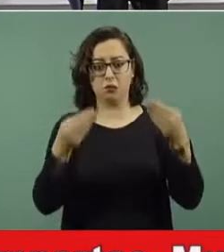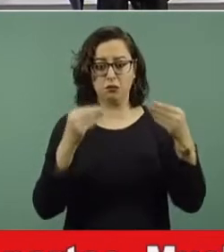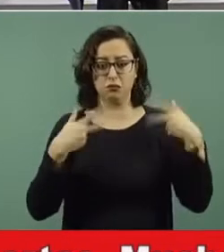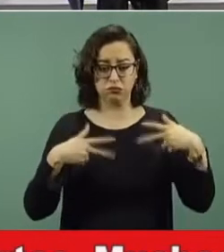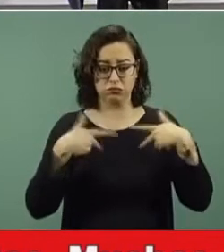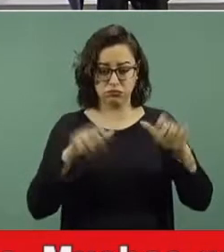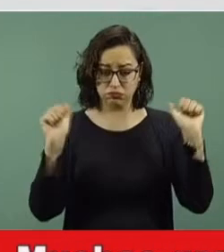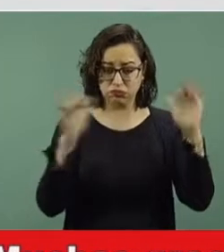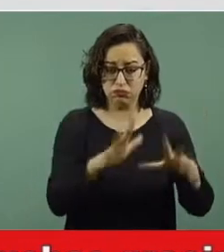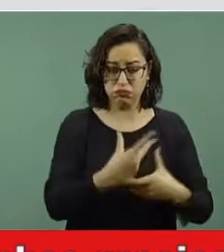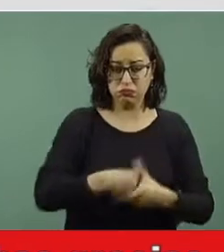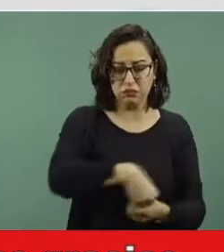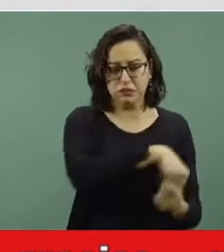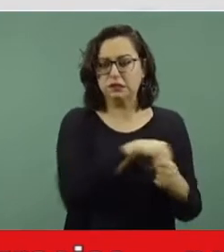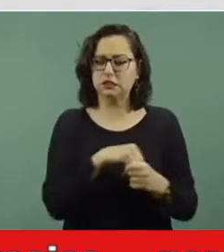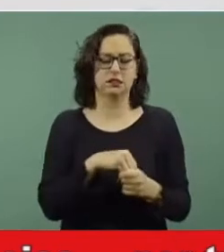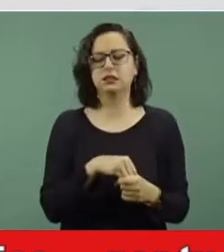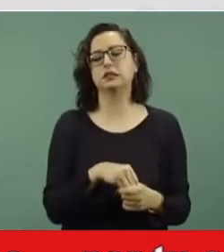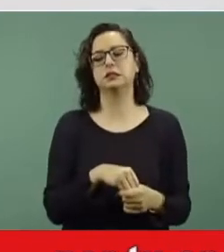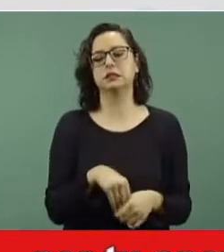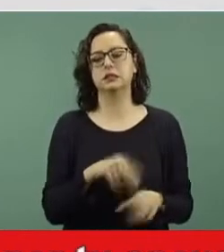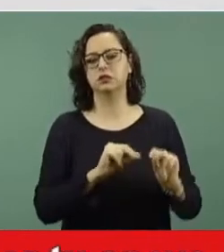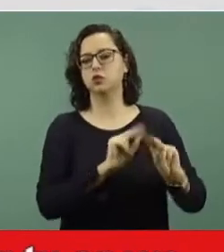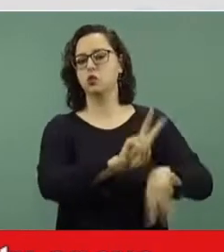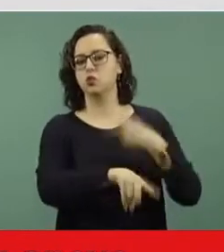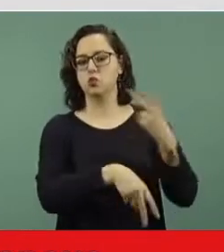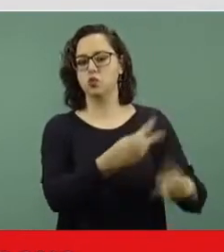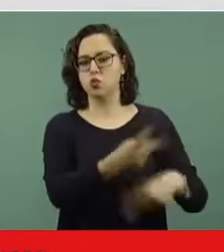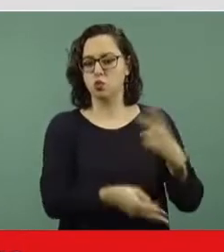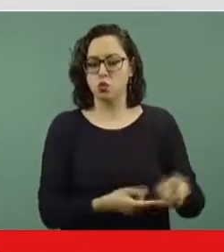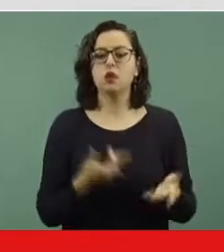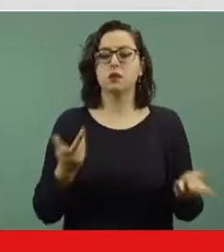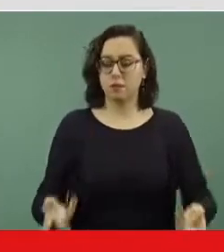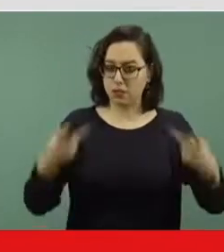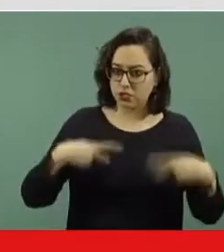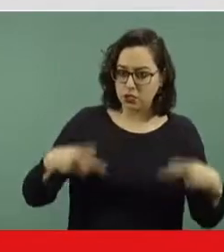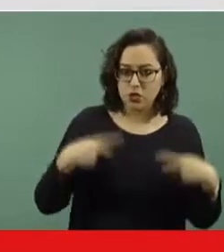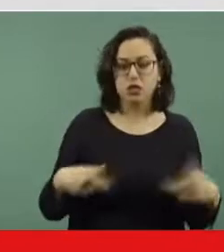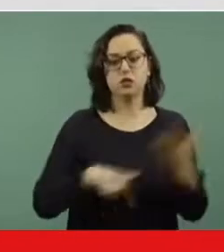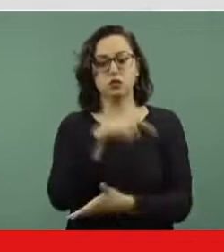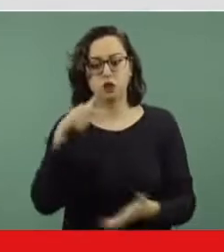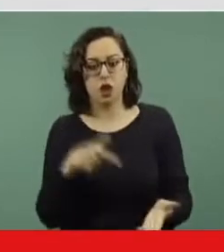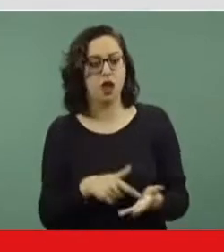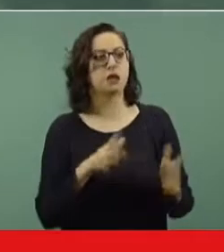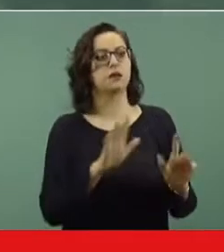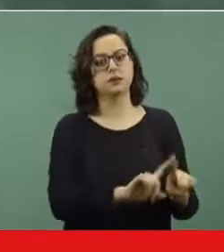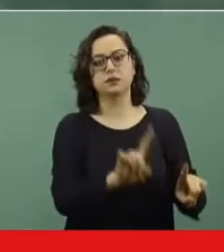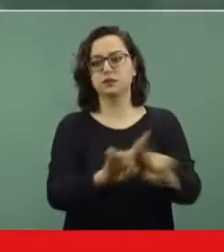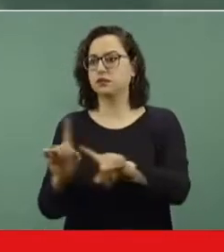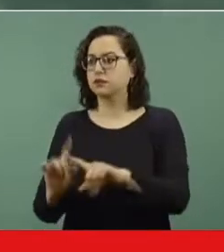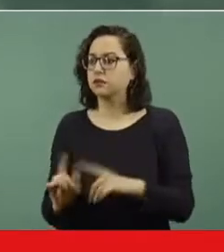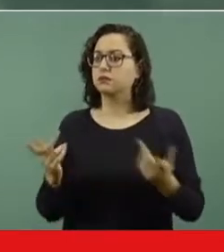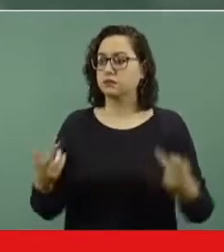y otra vez, tanto en las recomendaciones a las personas como en las recomendaciones a los establecimientos. Hay que tratar de que sean sitios poco